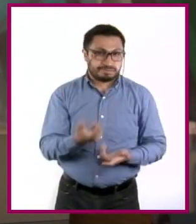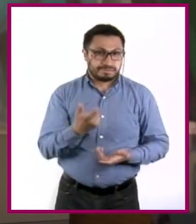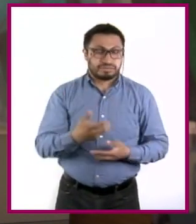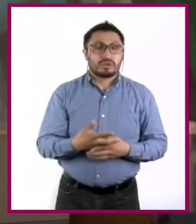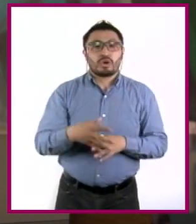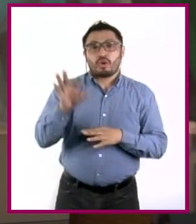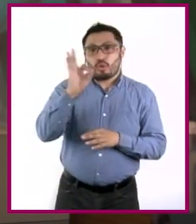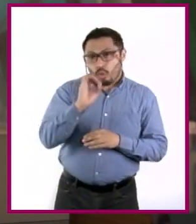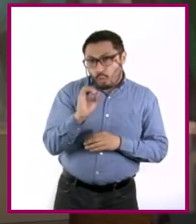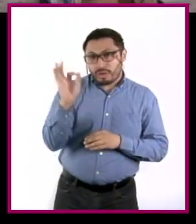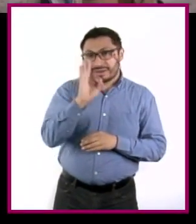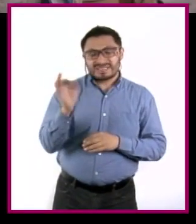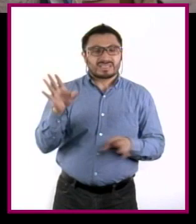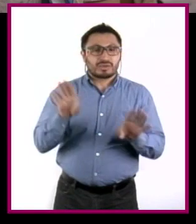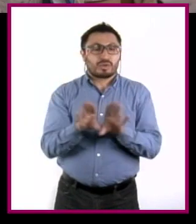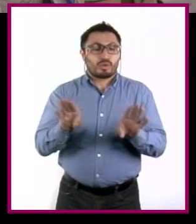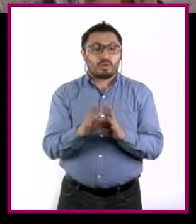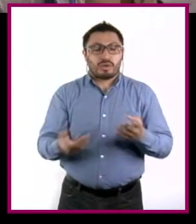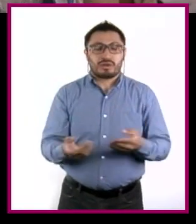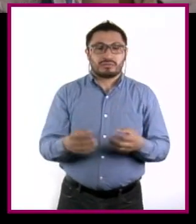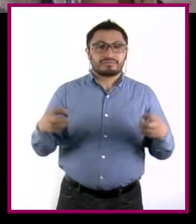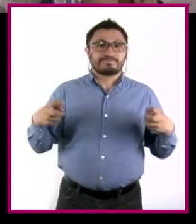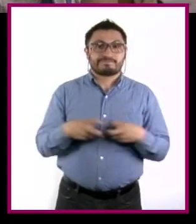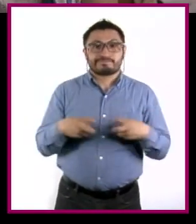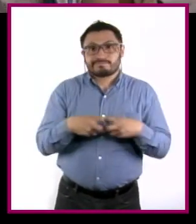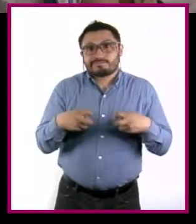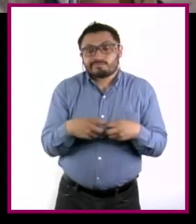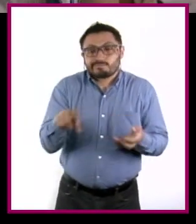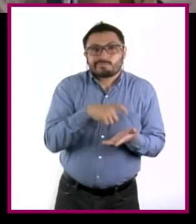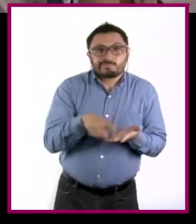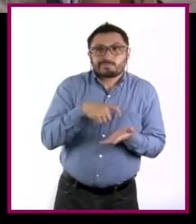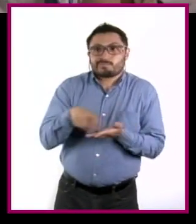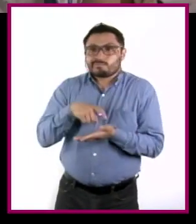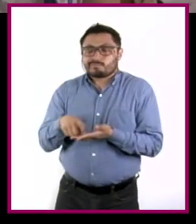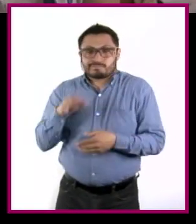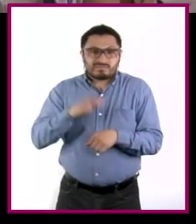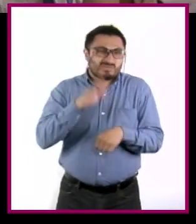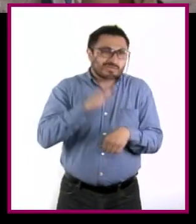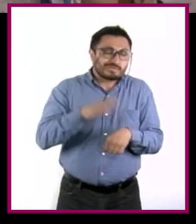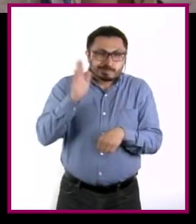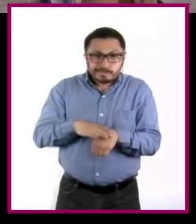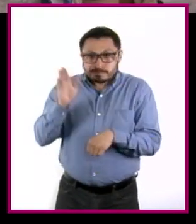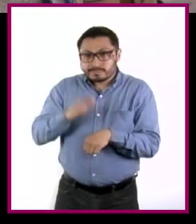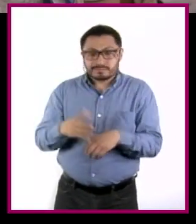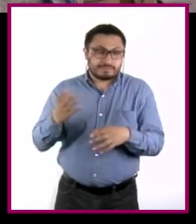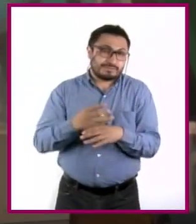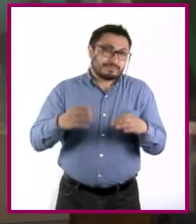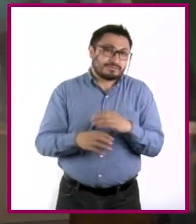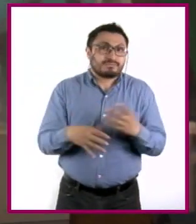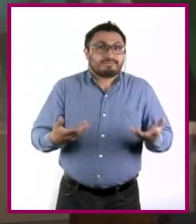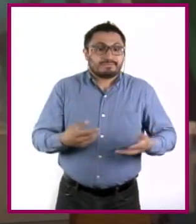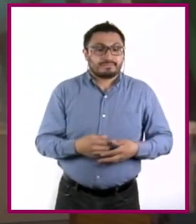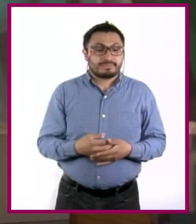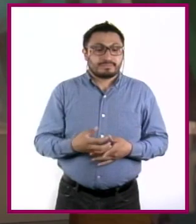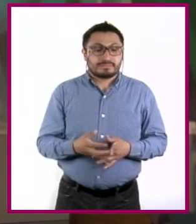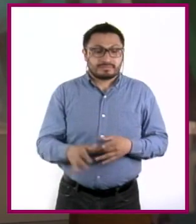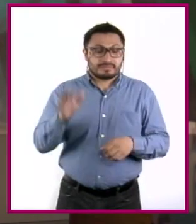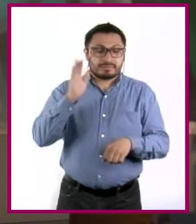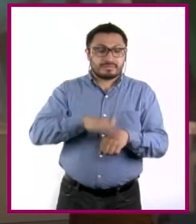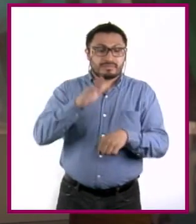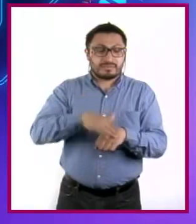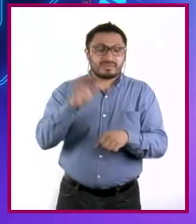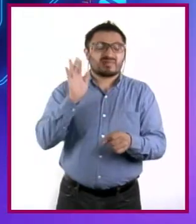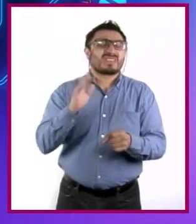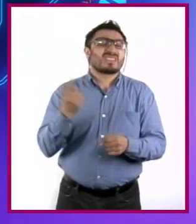si estamos cayendo más bien en una ansiedad de consumo en la que cada vez queremos más y más cosas. ¿Qué más tienes,